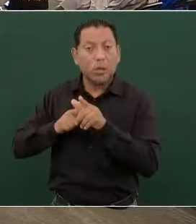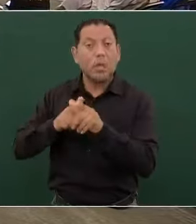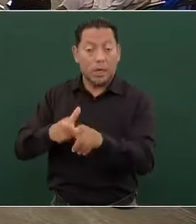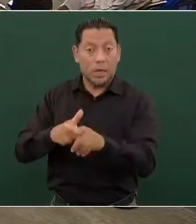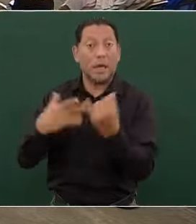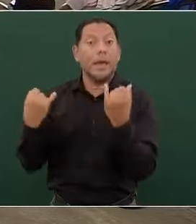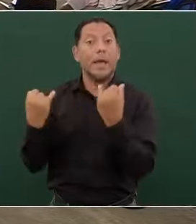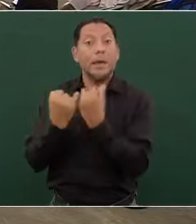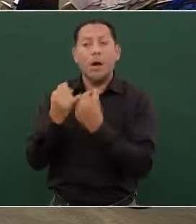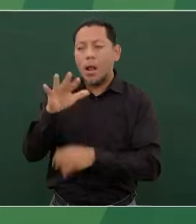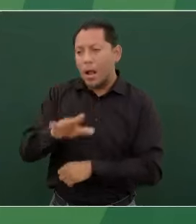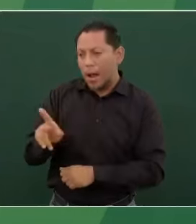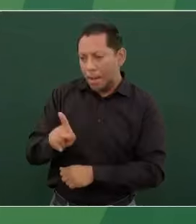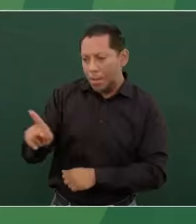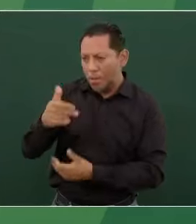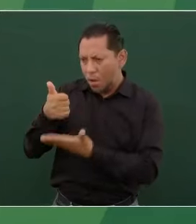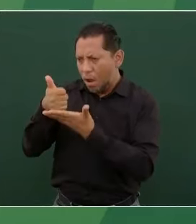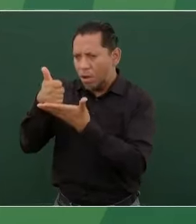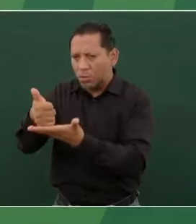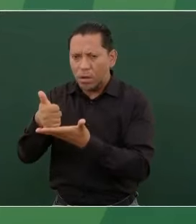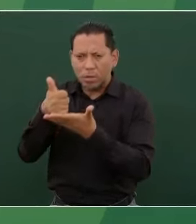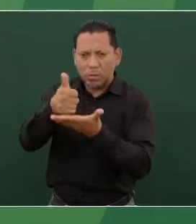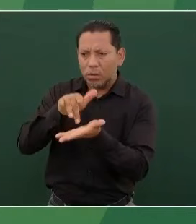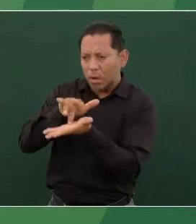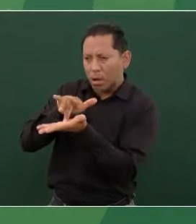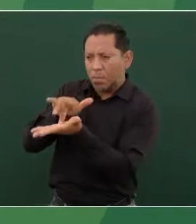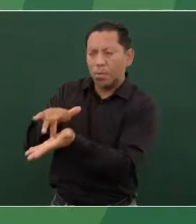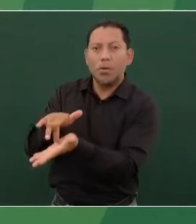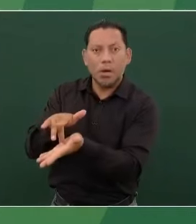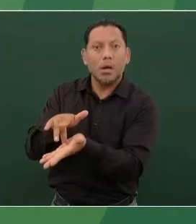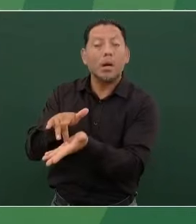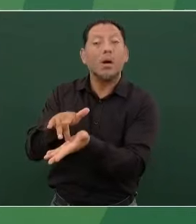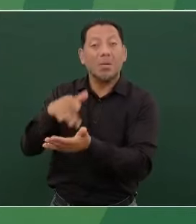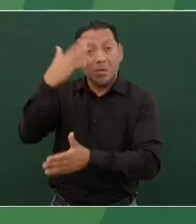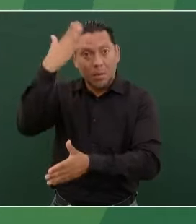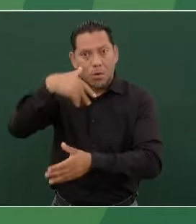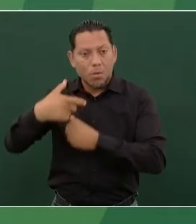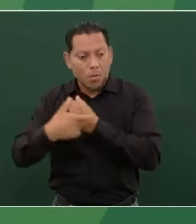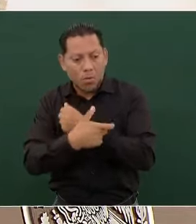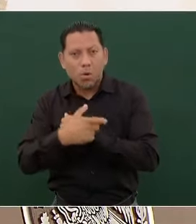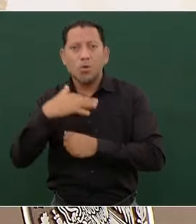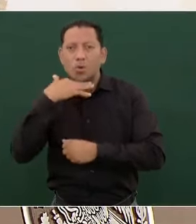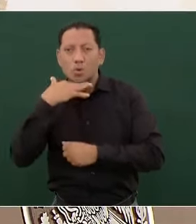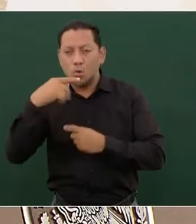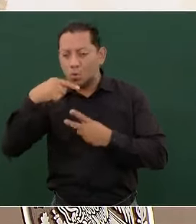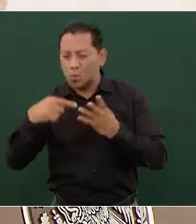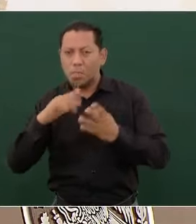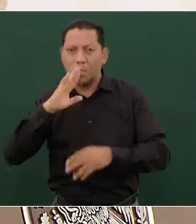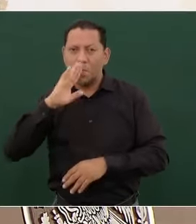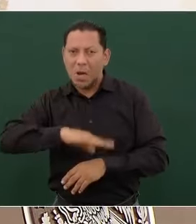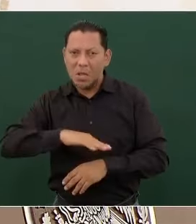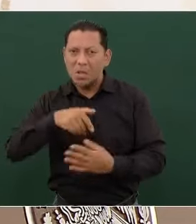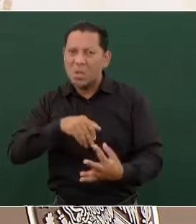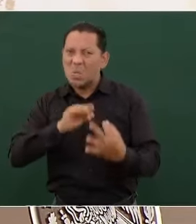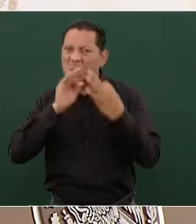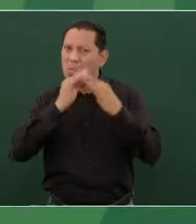apoyando al pueblo y combatiendo la corrupción. ya basta